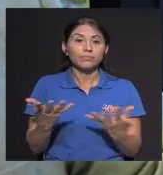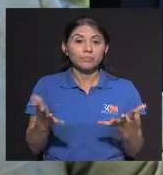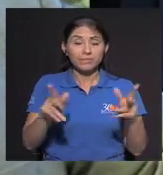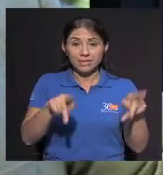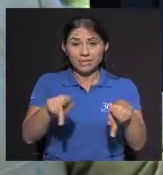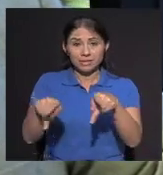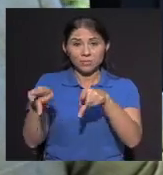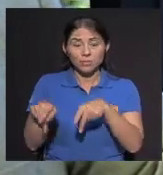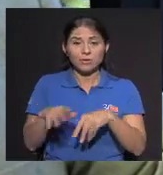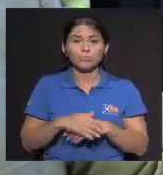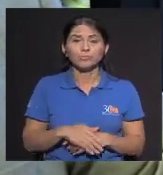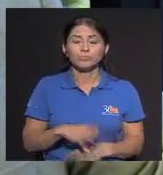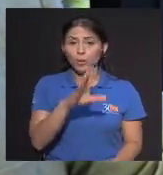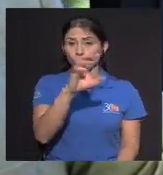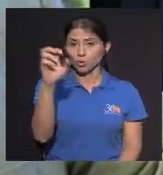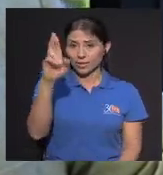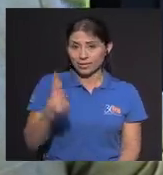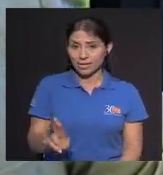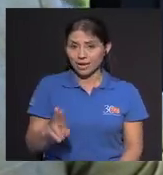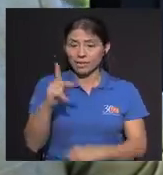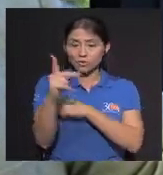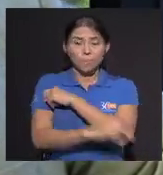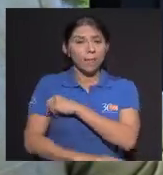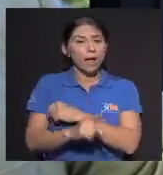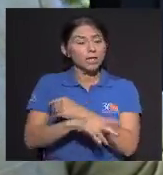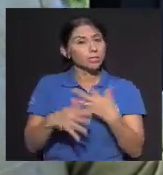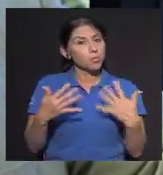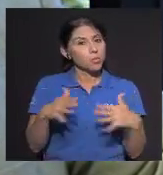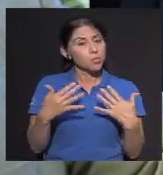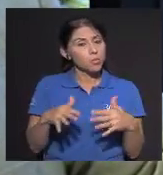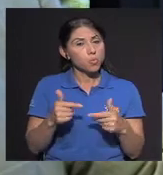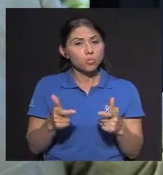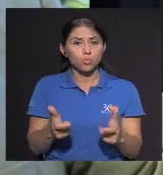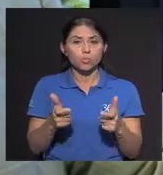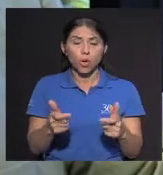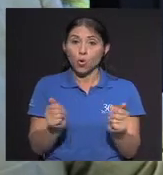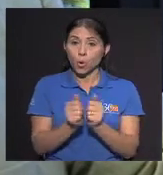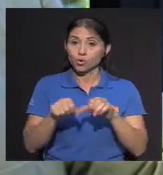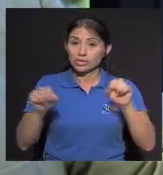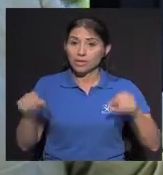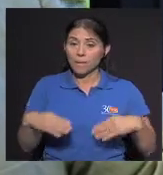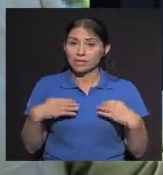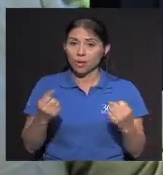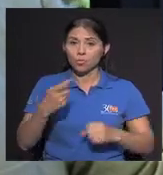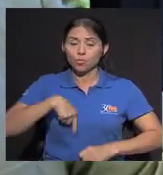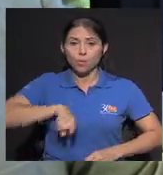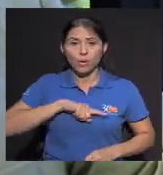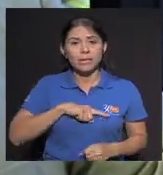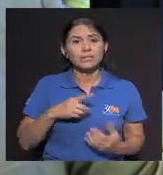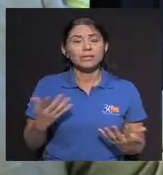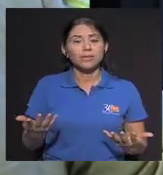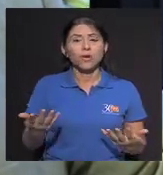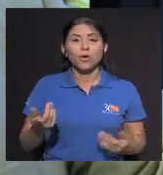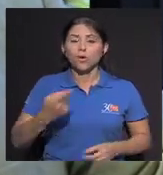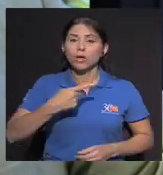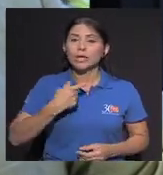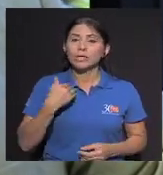edad del ser humano Costa Rica es un país privilegiado Con el sistema de salud que hemos tenido